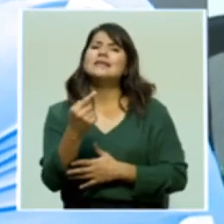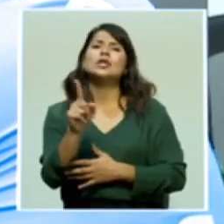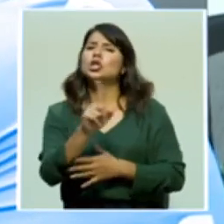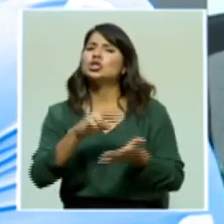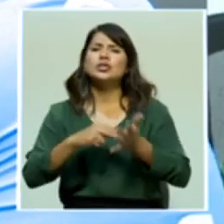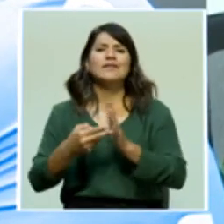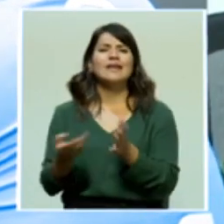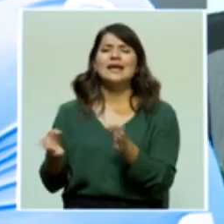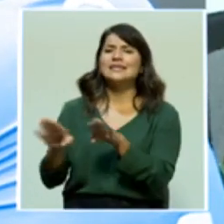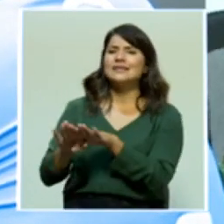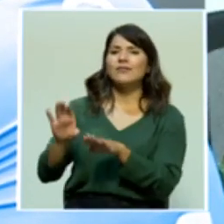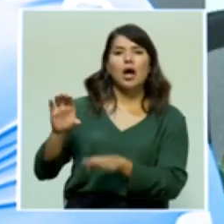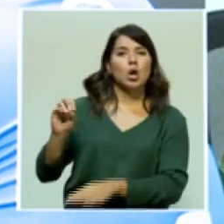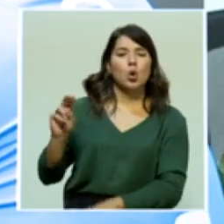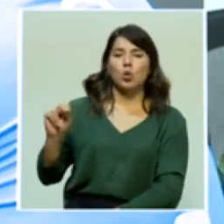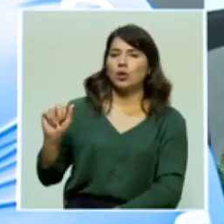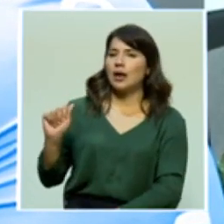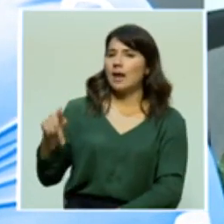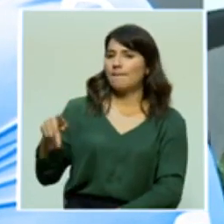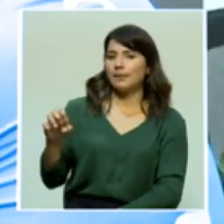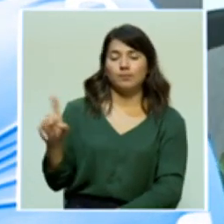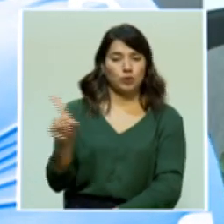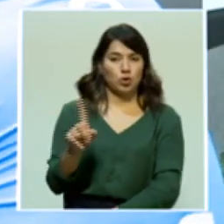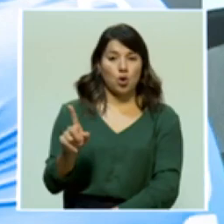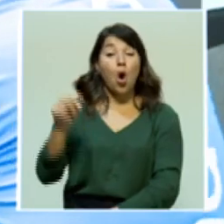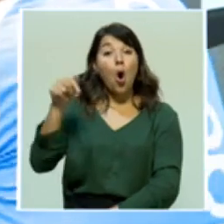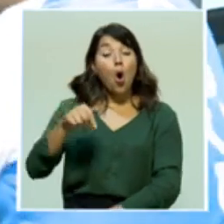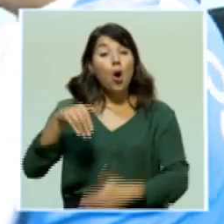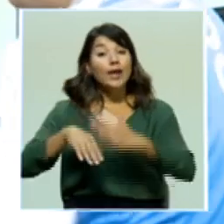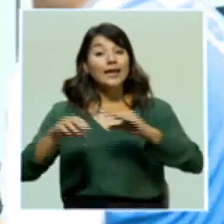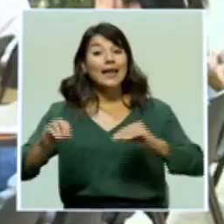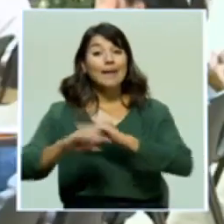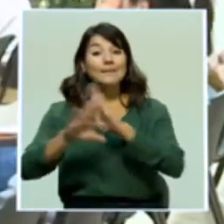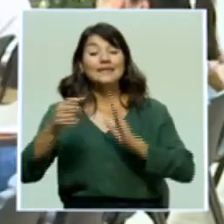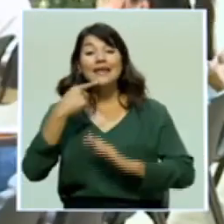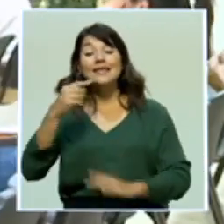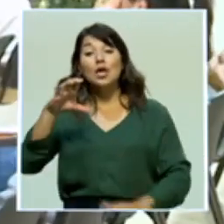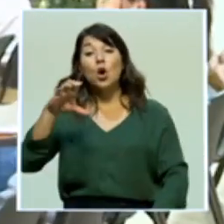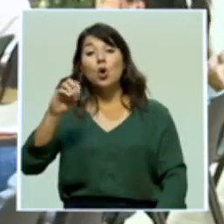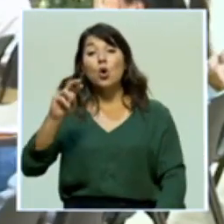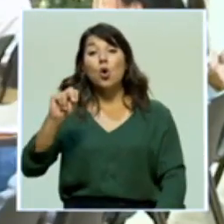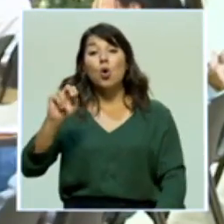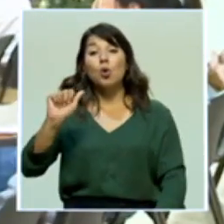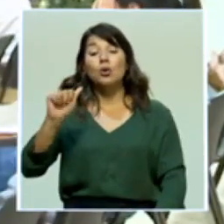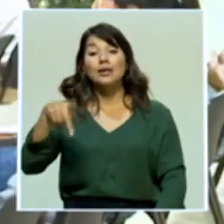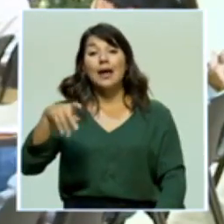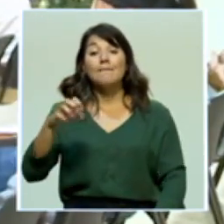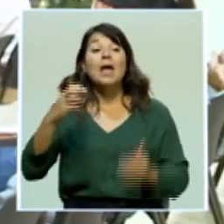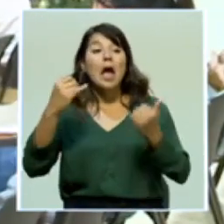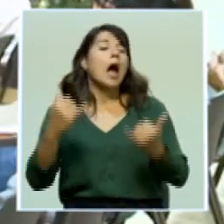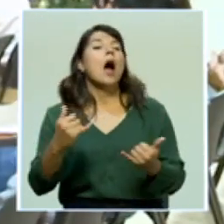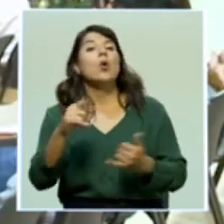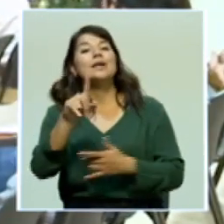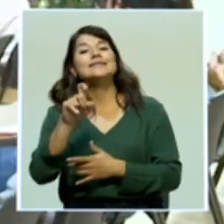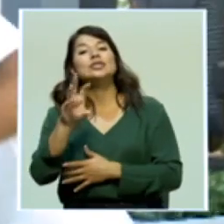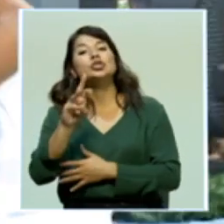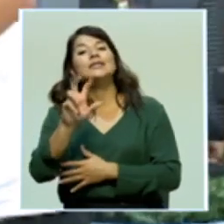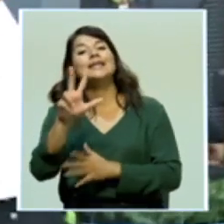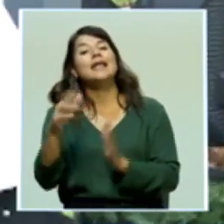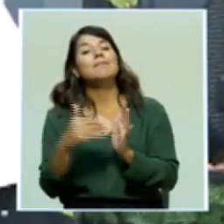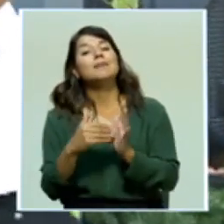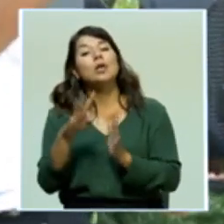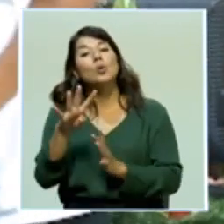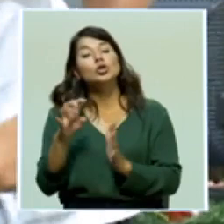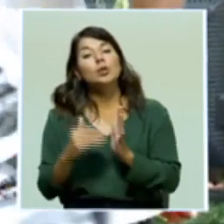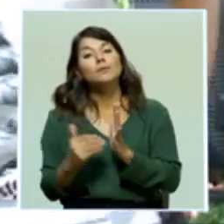la comisión. Según aclaró, esta mañana CONAPE su cartera activa de cobro es de 163.400 millones